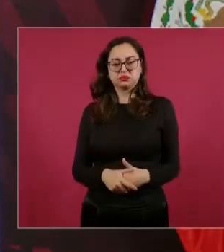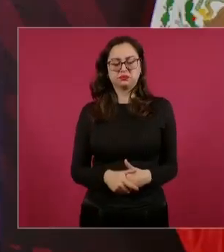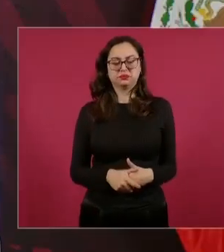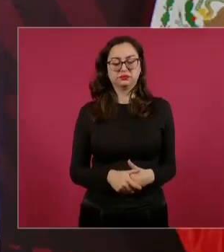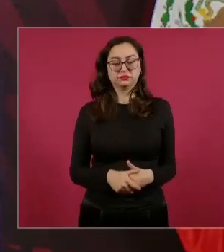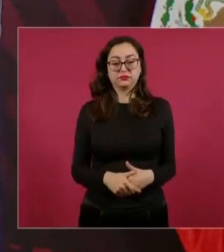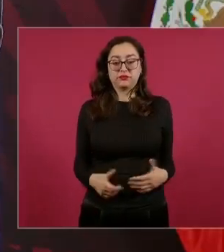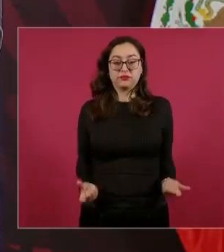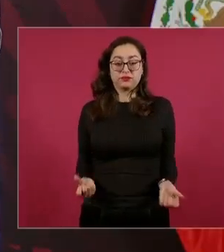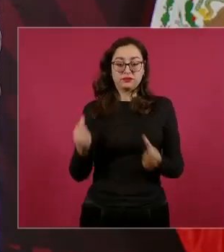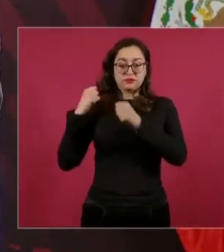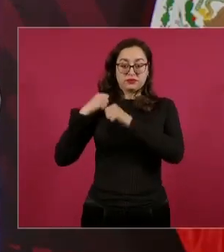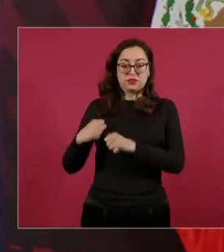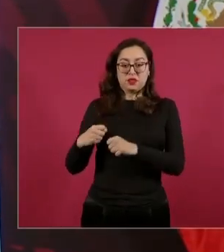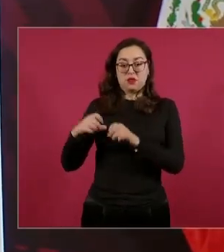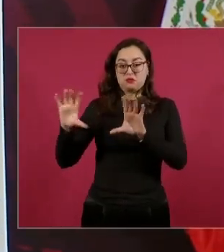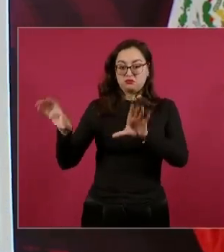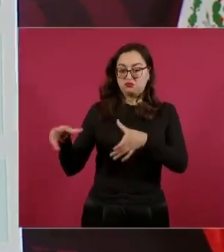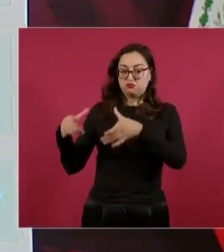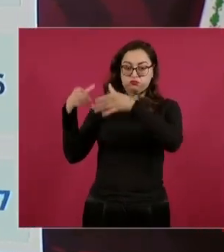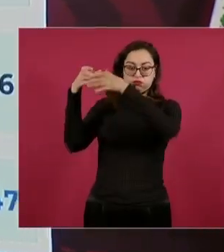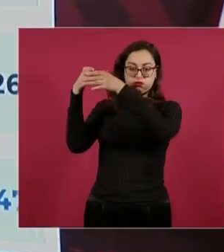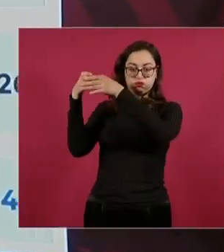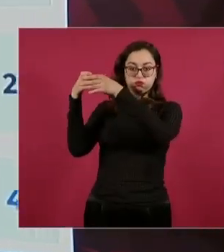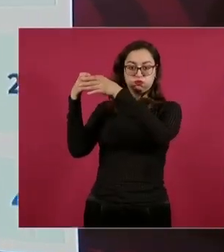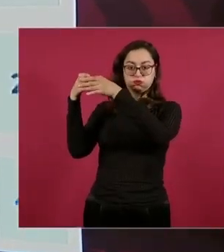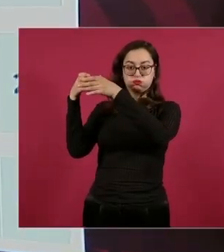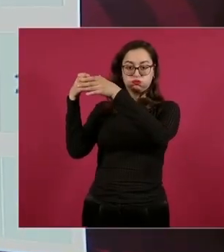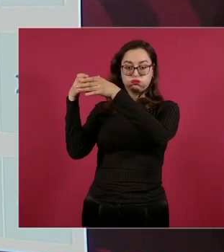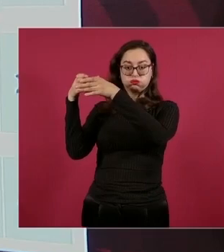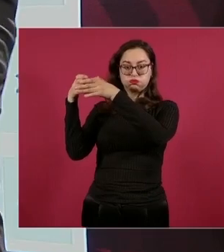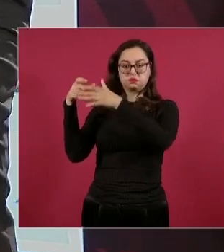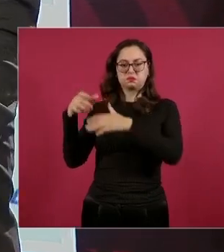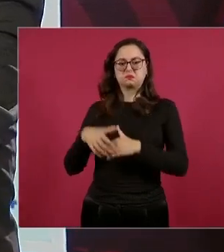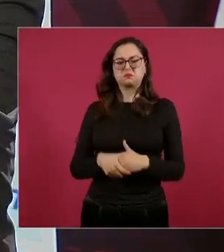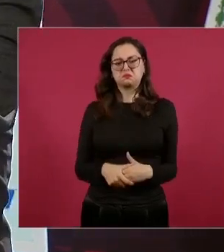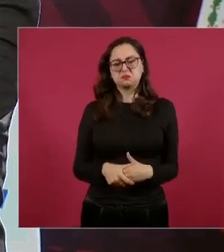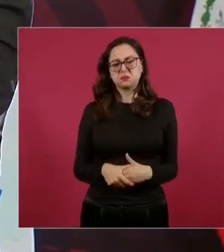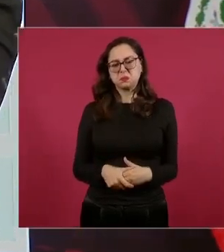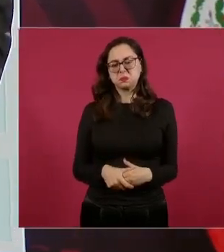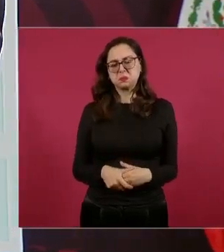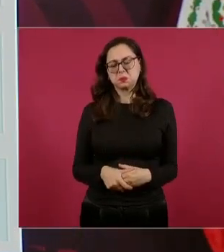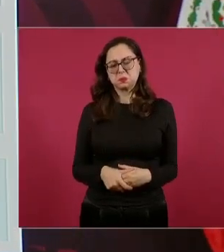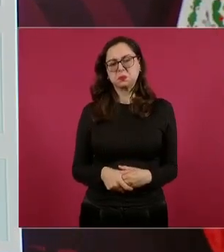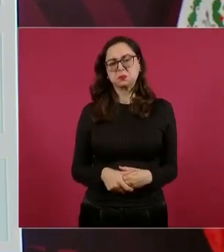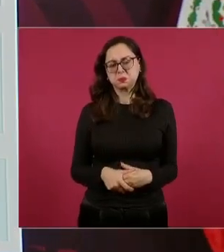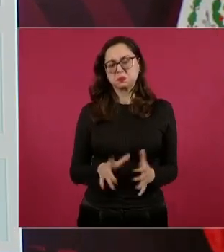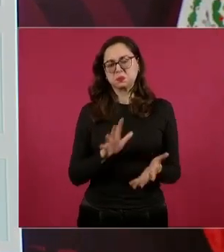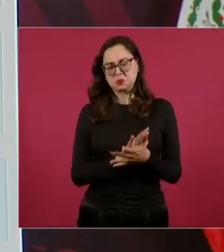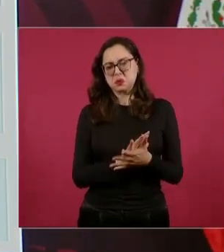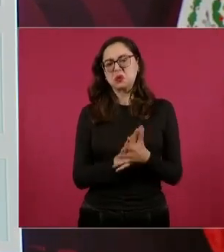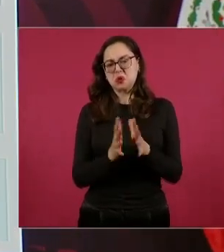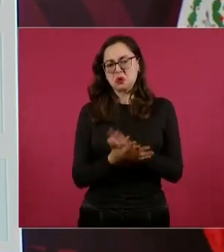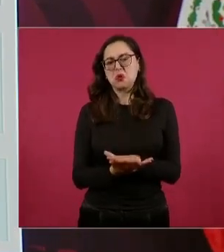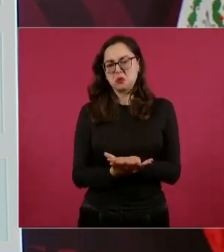las autoridades pues eran parte